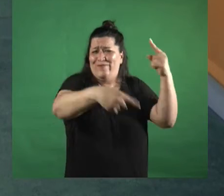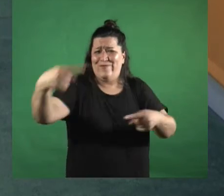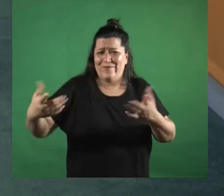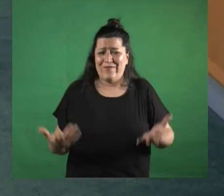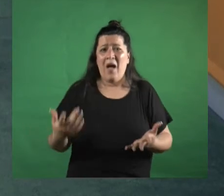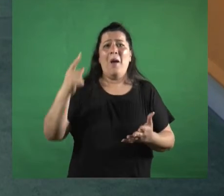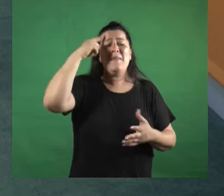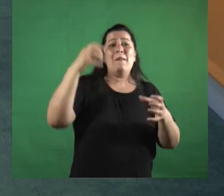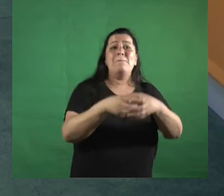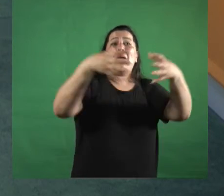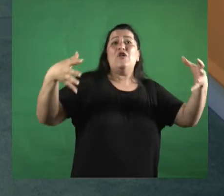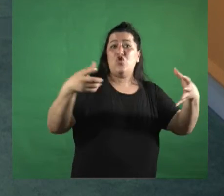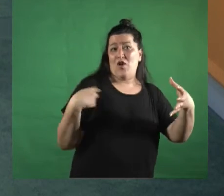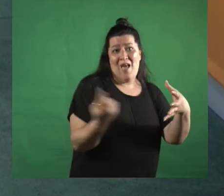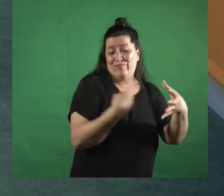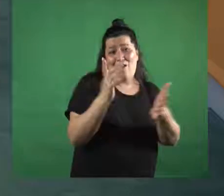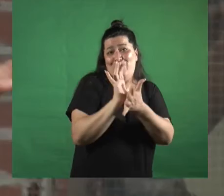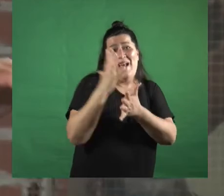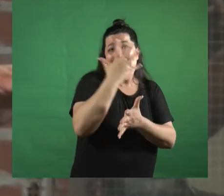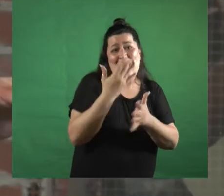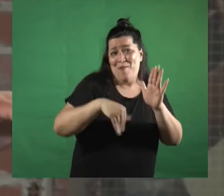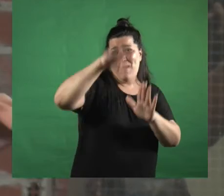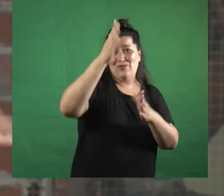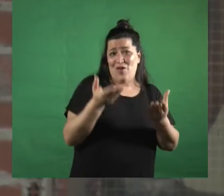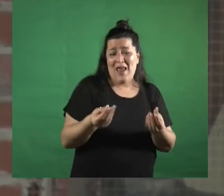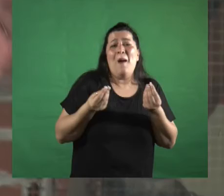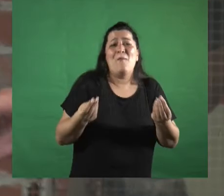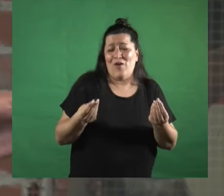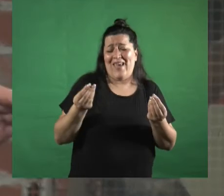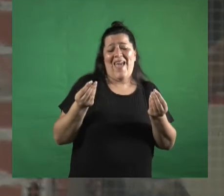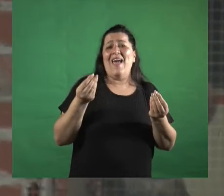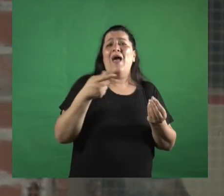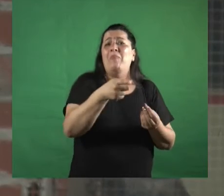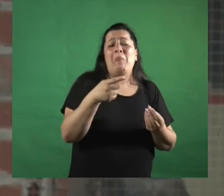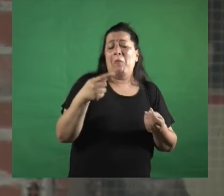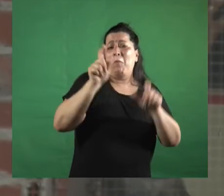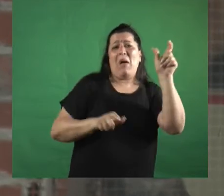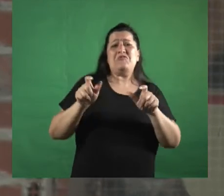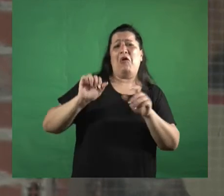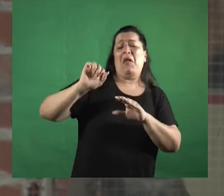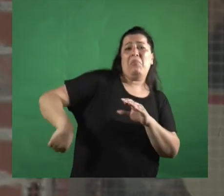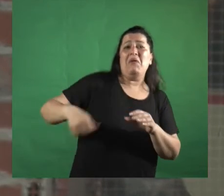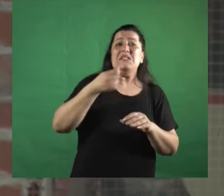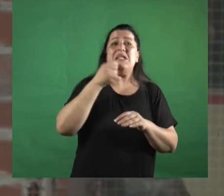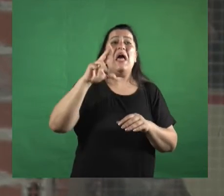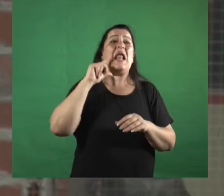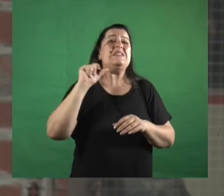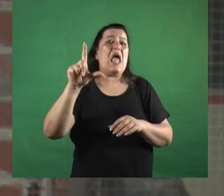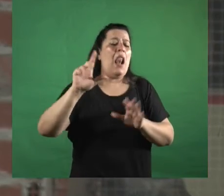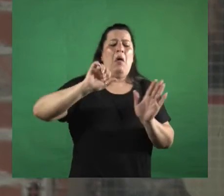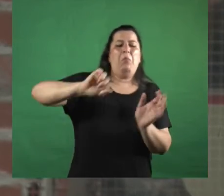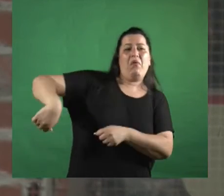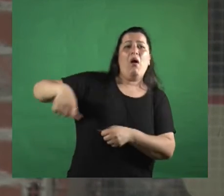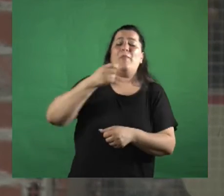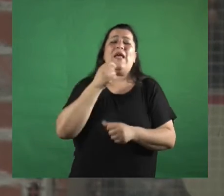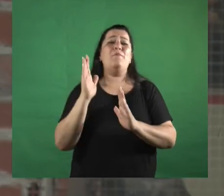somos mayoría porque porque según aquel que ignora esta cuestión de la cuestión racial sería algo así como a los blancos les gusta